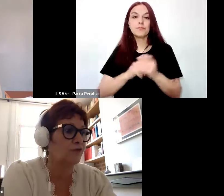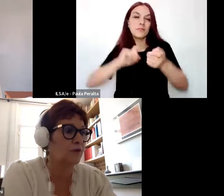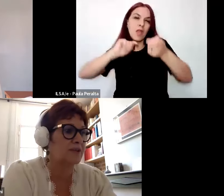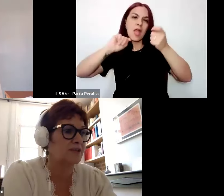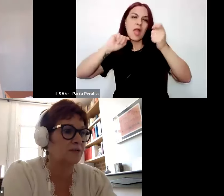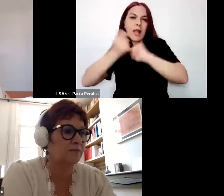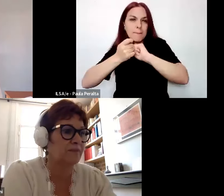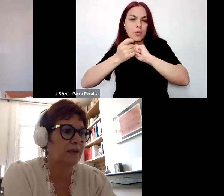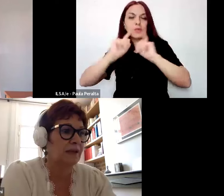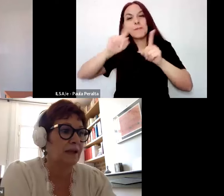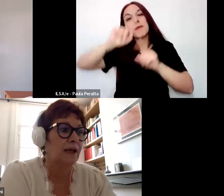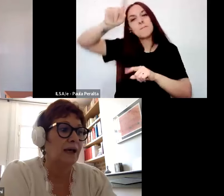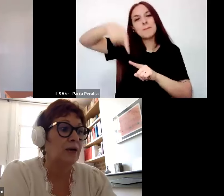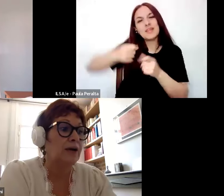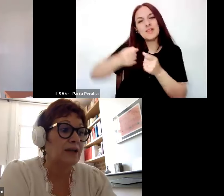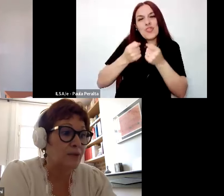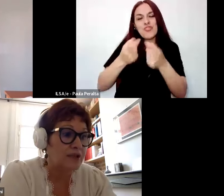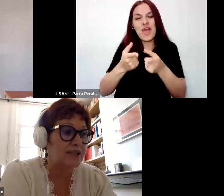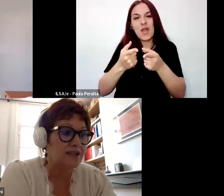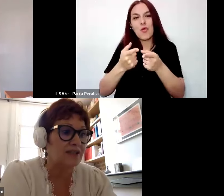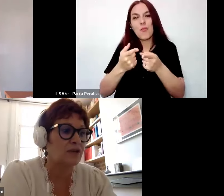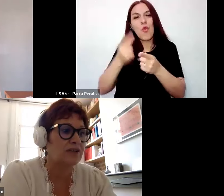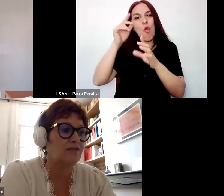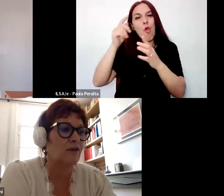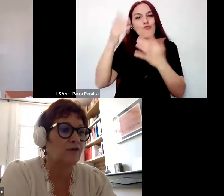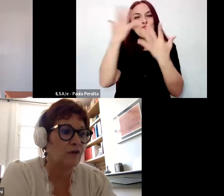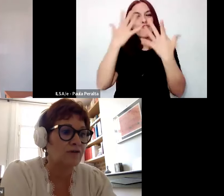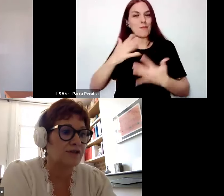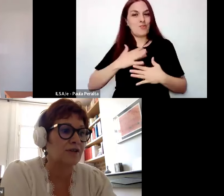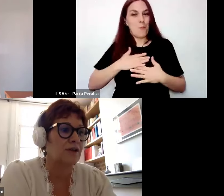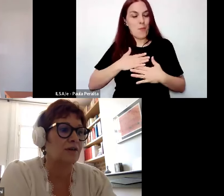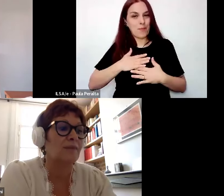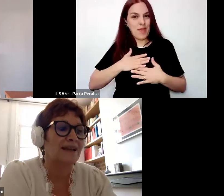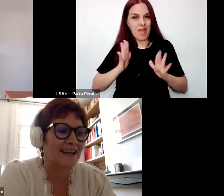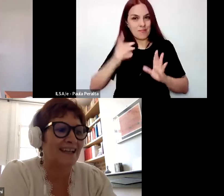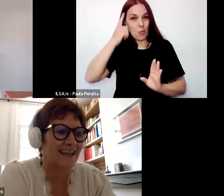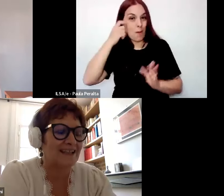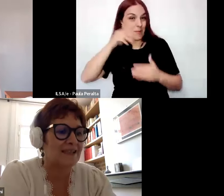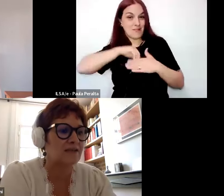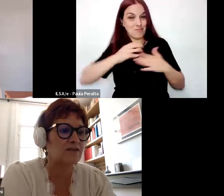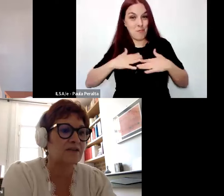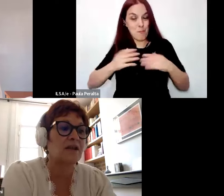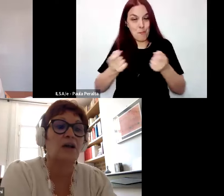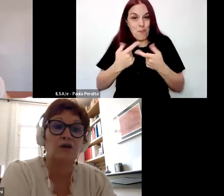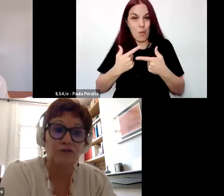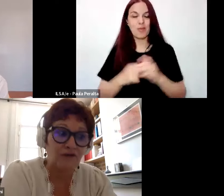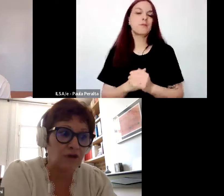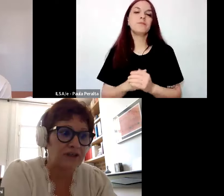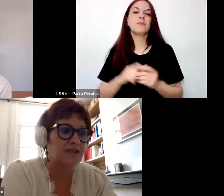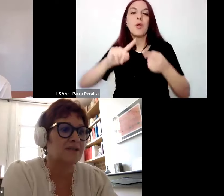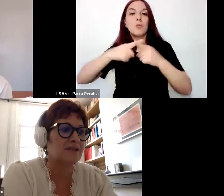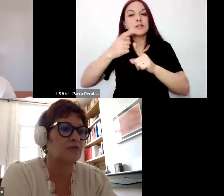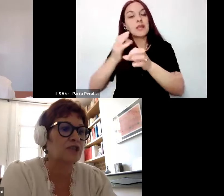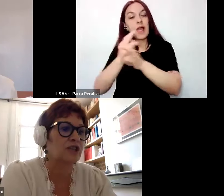produce efectos de autoformación. Entonces, las políticas educativas en Francia, a